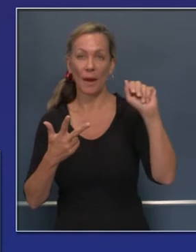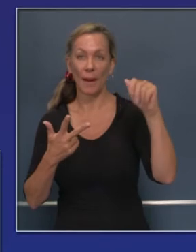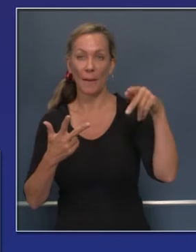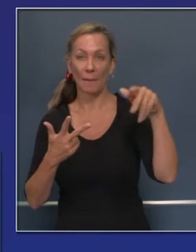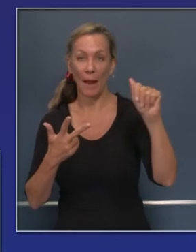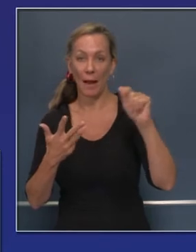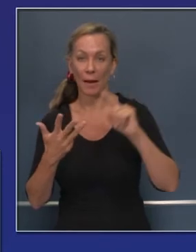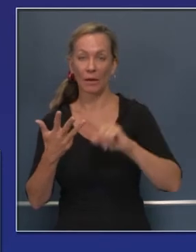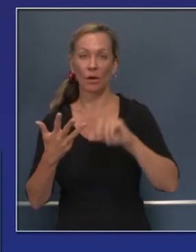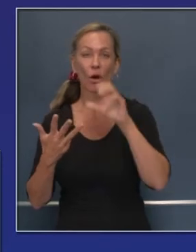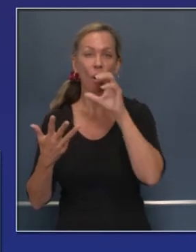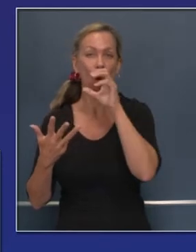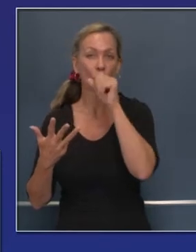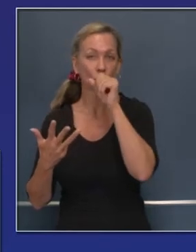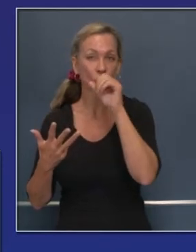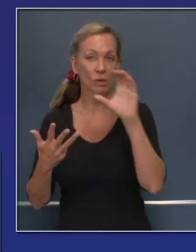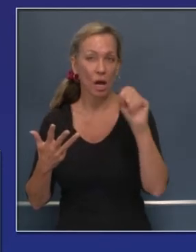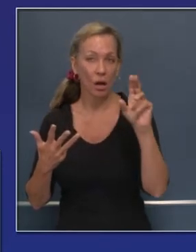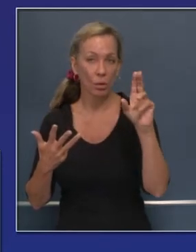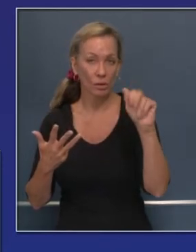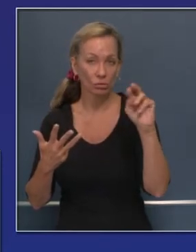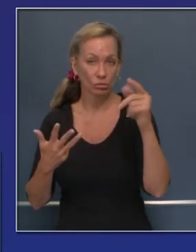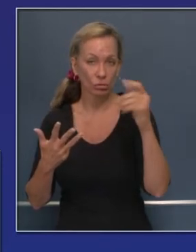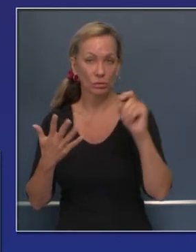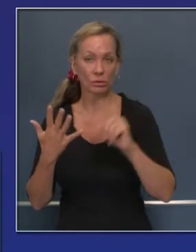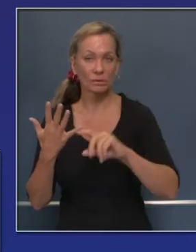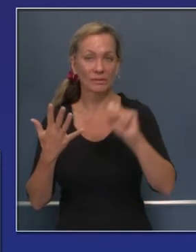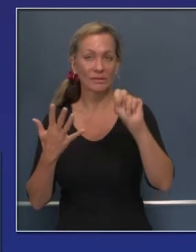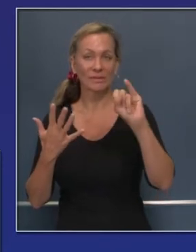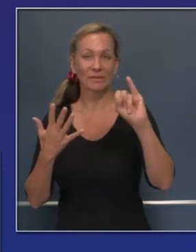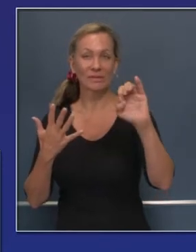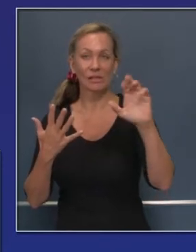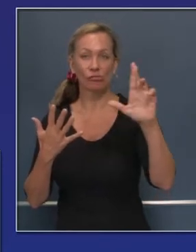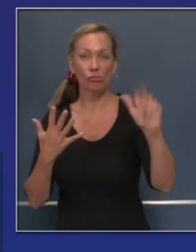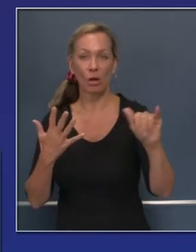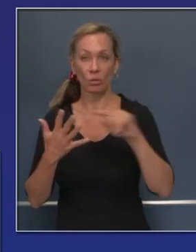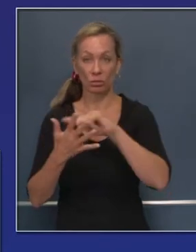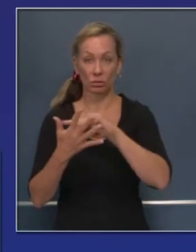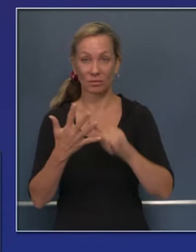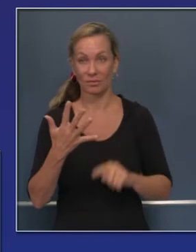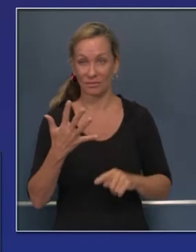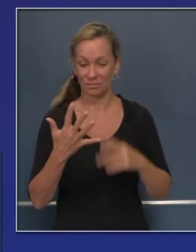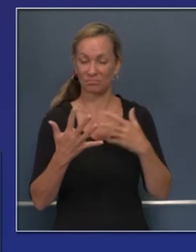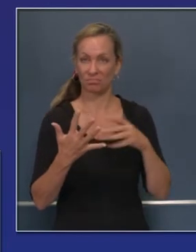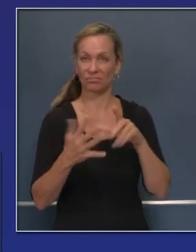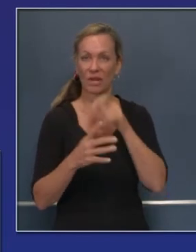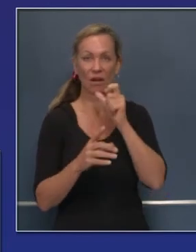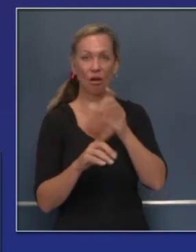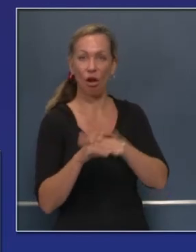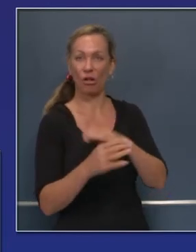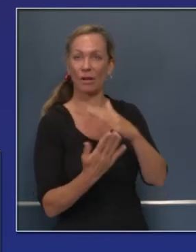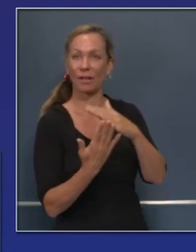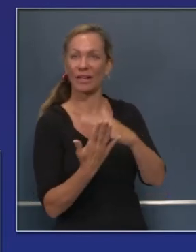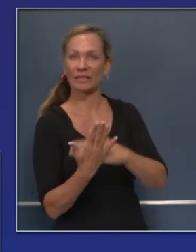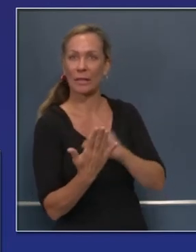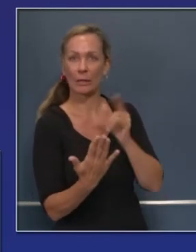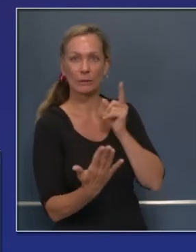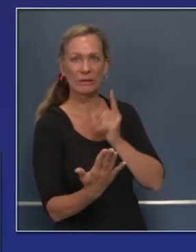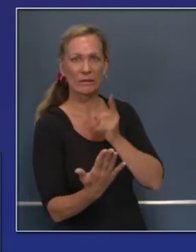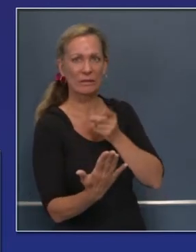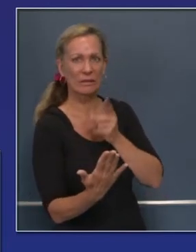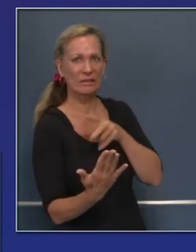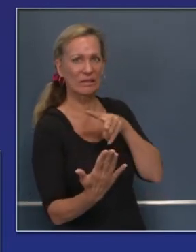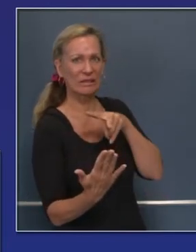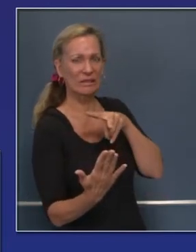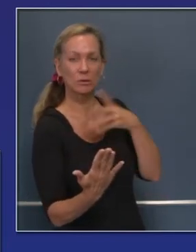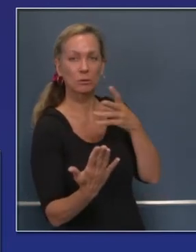Sierra y Calaveras, como recordarán, recientemente creo que fue el 13 de agosto y el 15 de agosto, Calaveras y Sierra